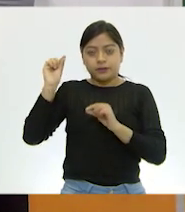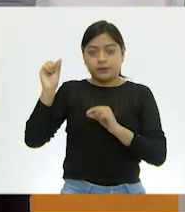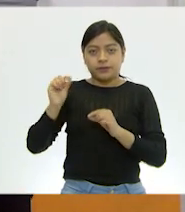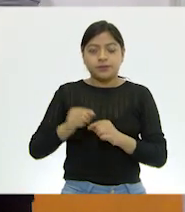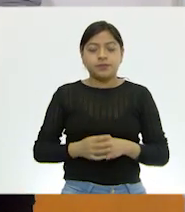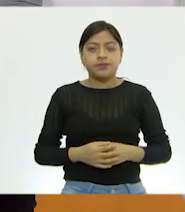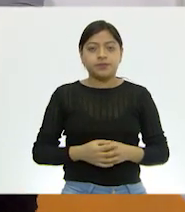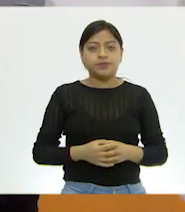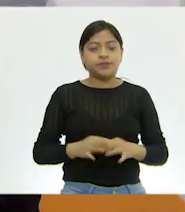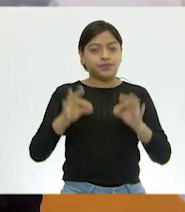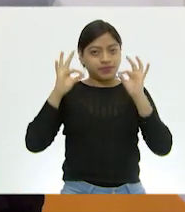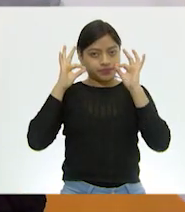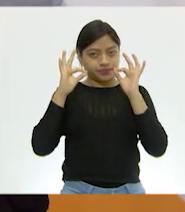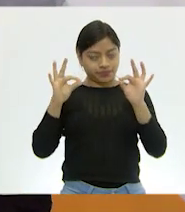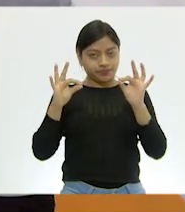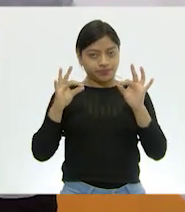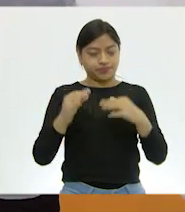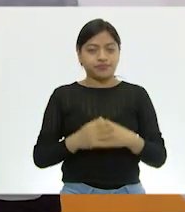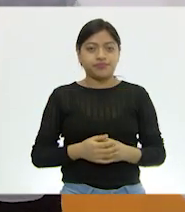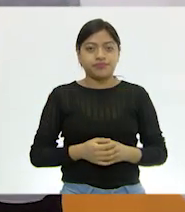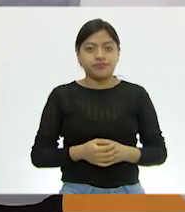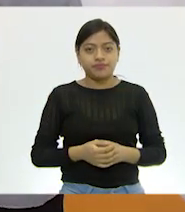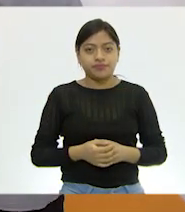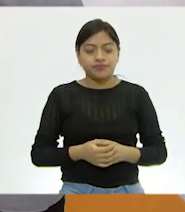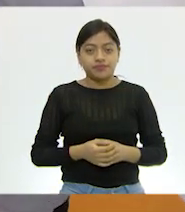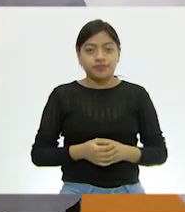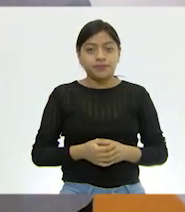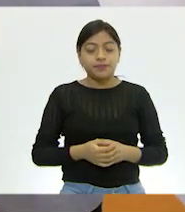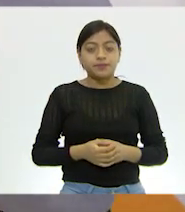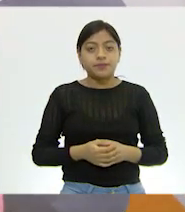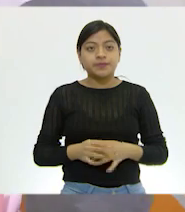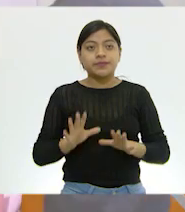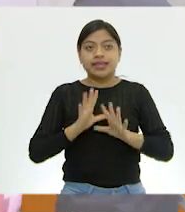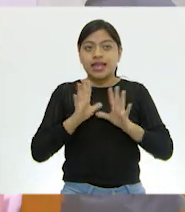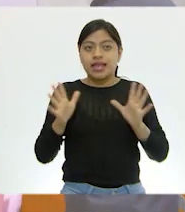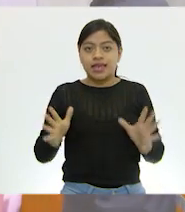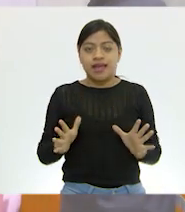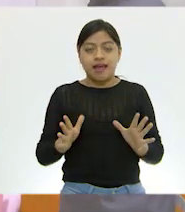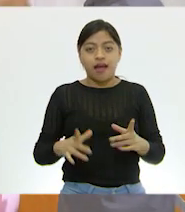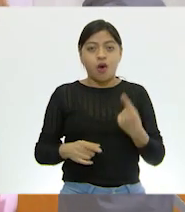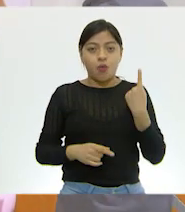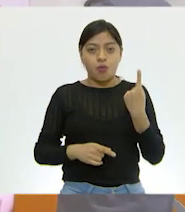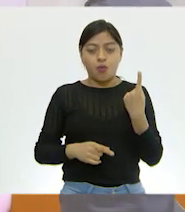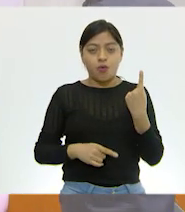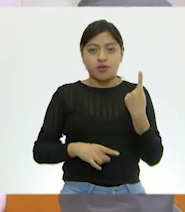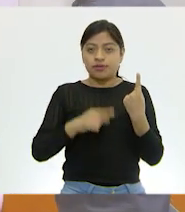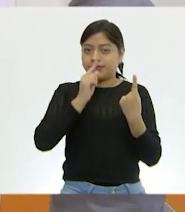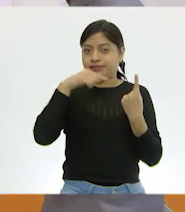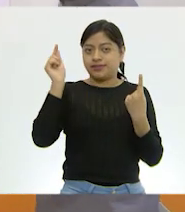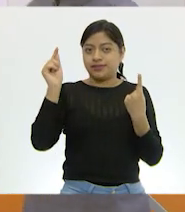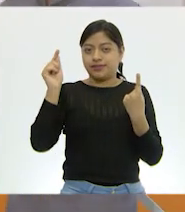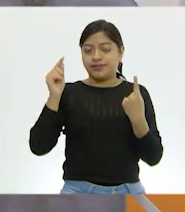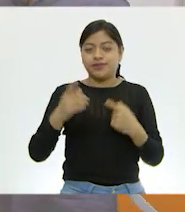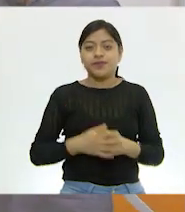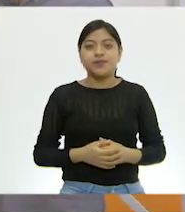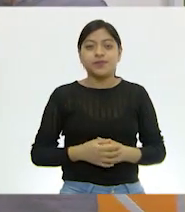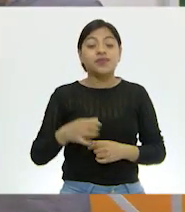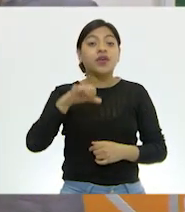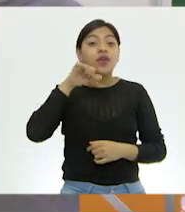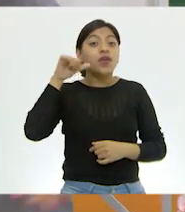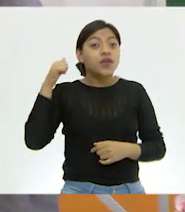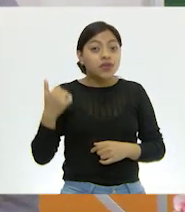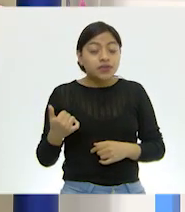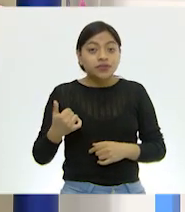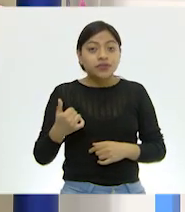Perfecto. Nariz. Muy bien, ya tenemos uno. Tenemos uno. Después. La siguiente,